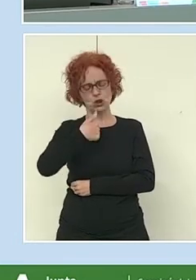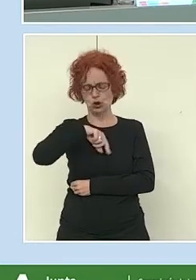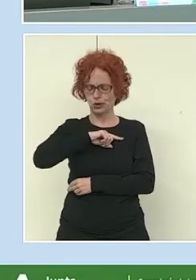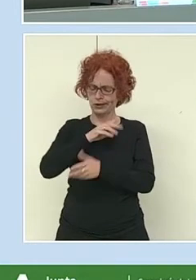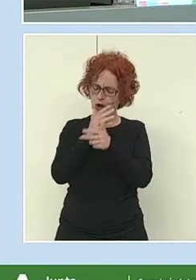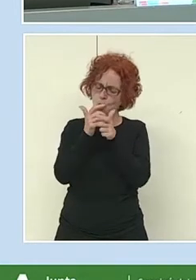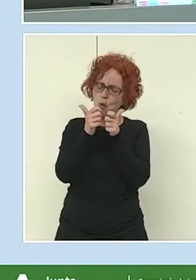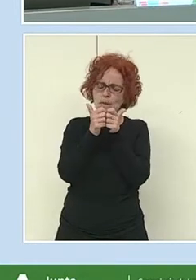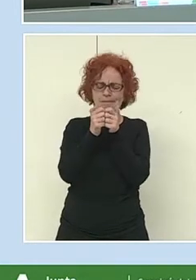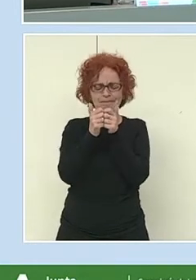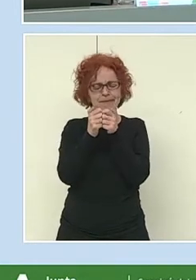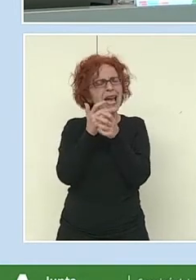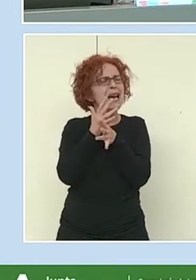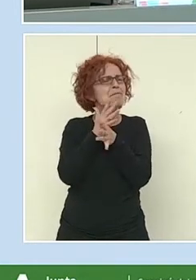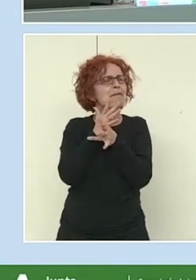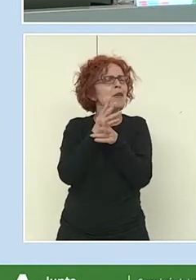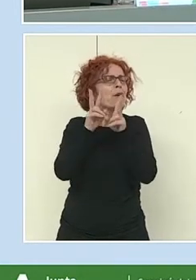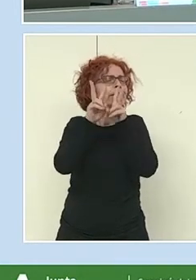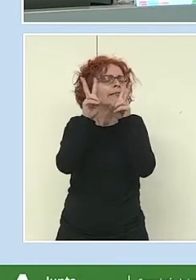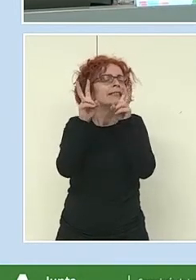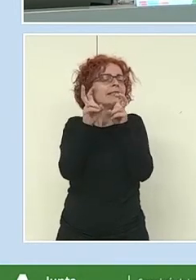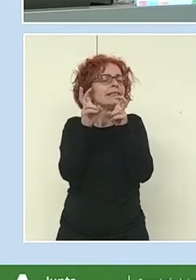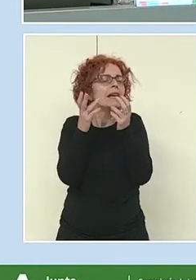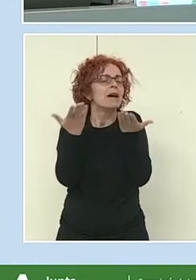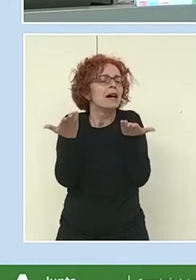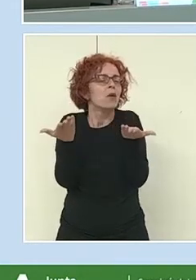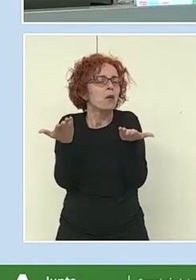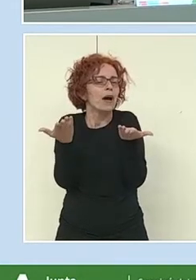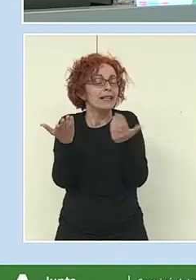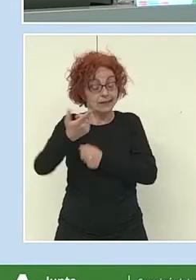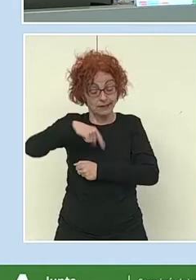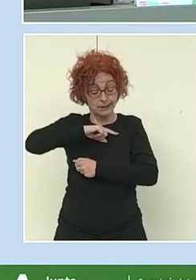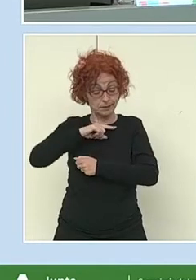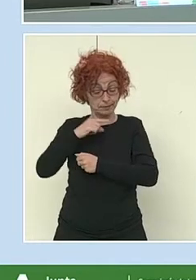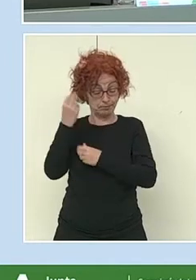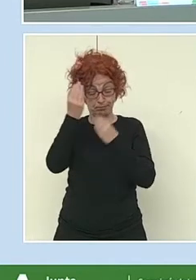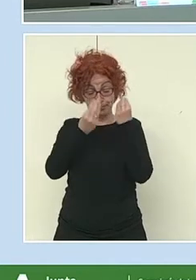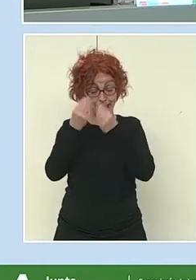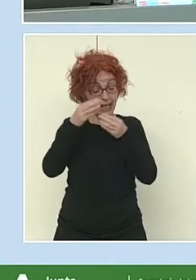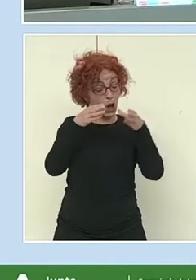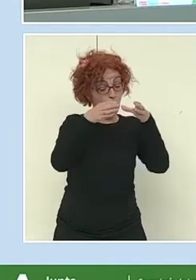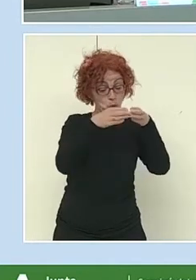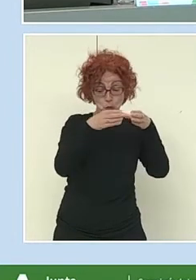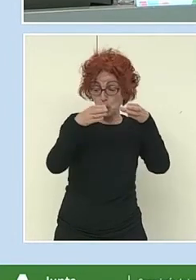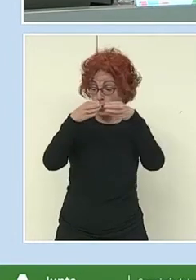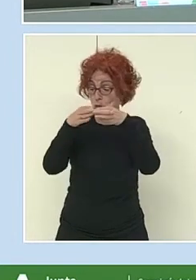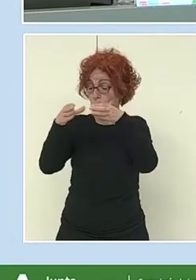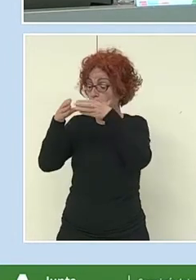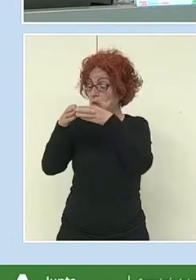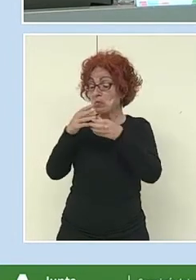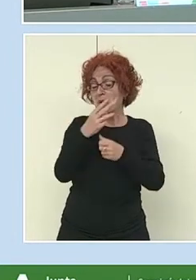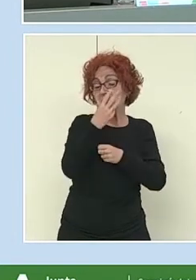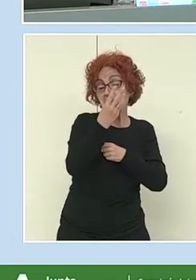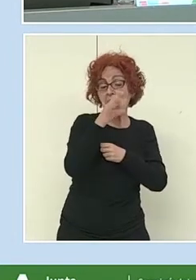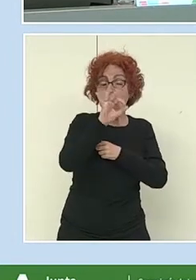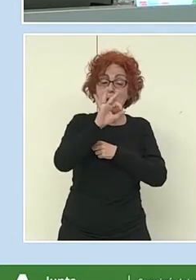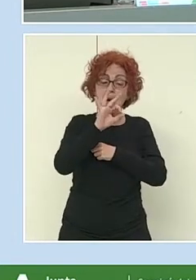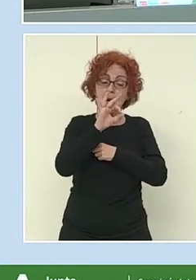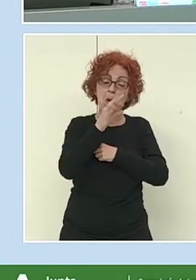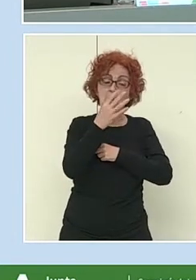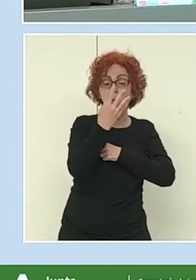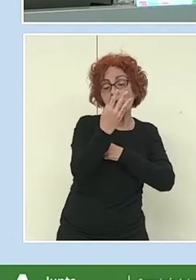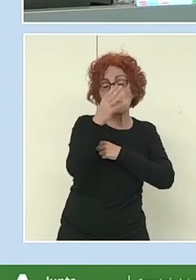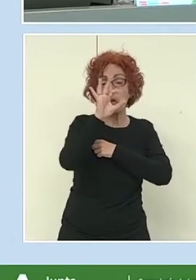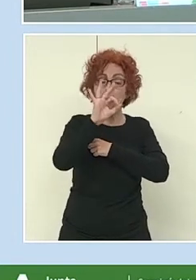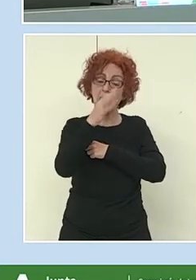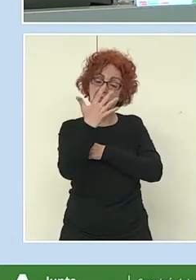qué vamos a hacer, ¿no? Y para eso se pueden juntar grupos de 3, 4, 5 personas como mucho en el